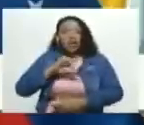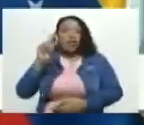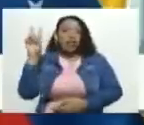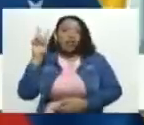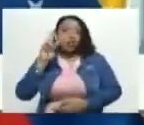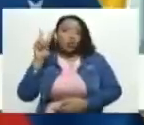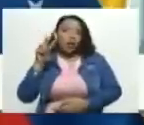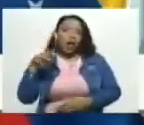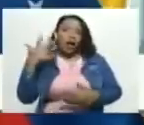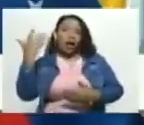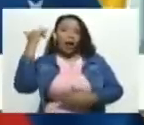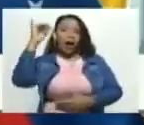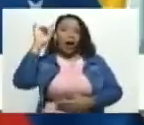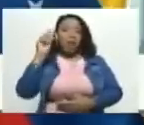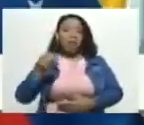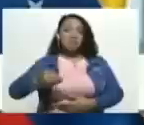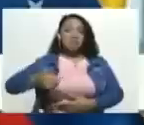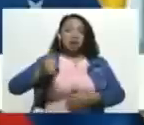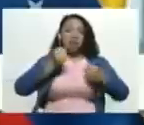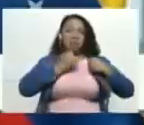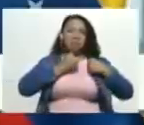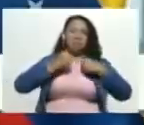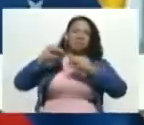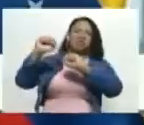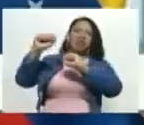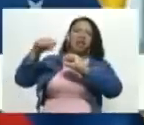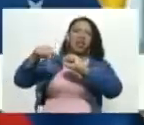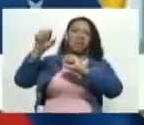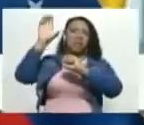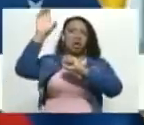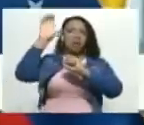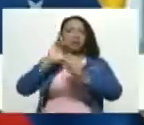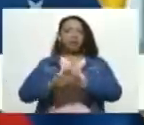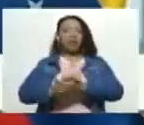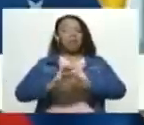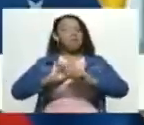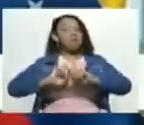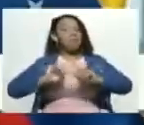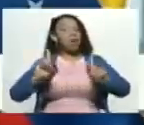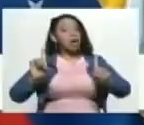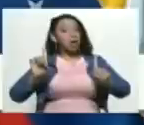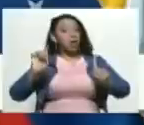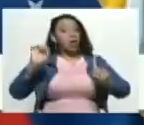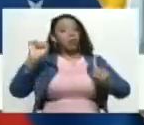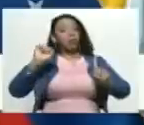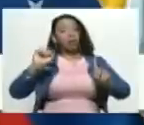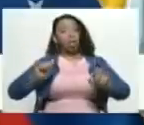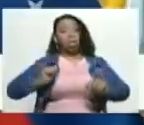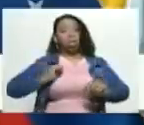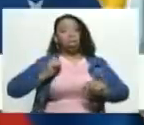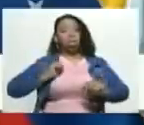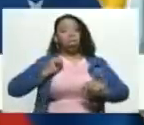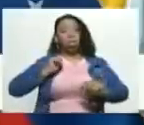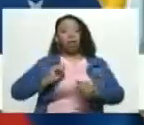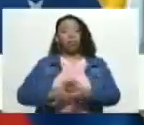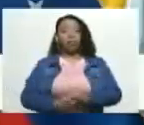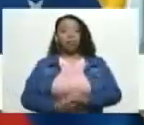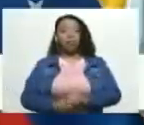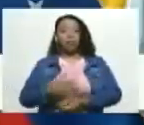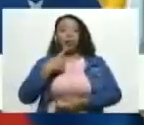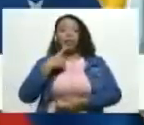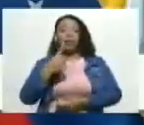que tiene el mayor repudio de nuestro país. Pero se han aprovechado de